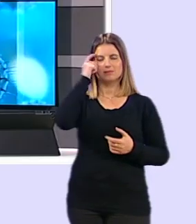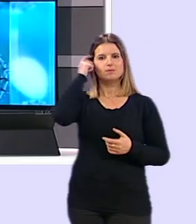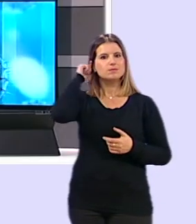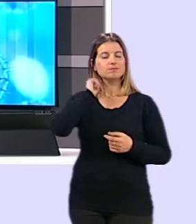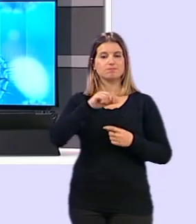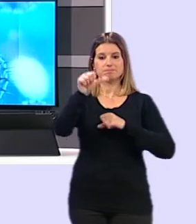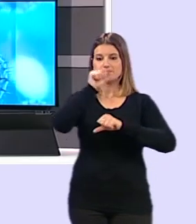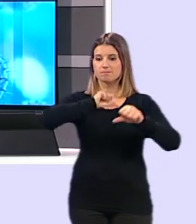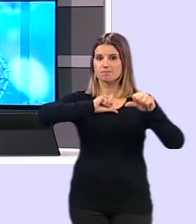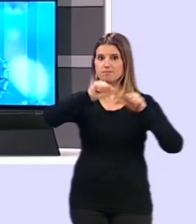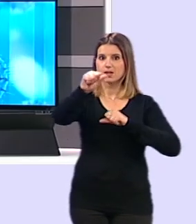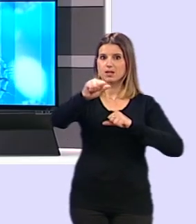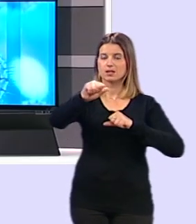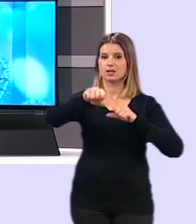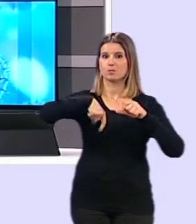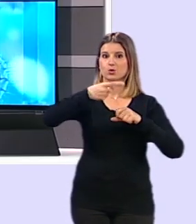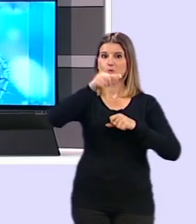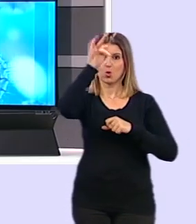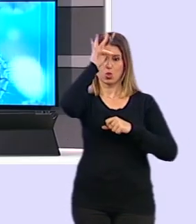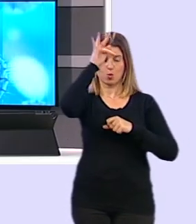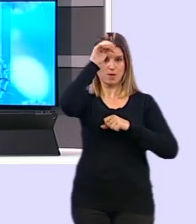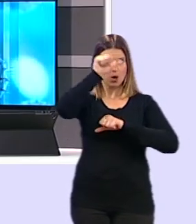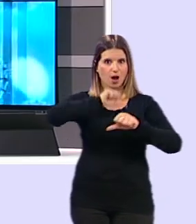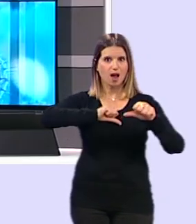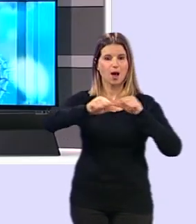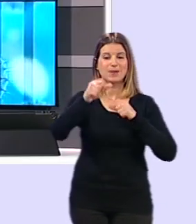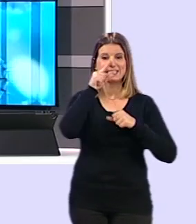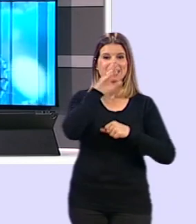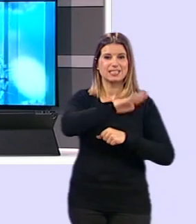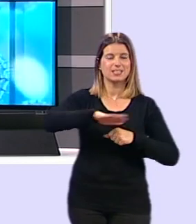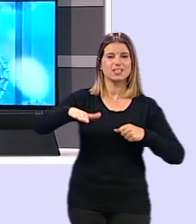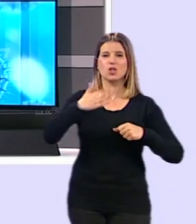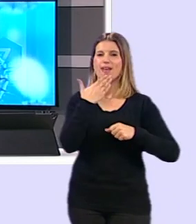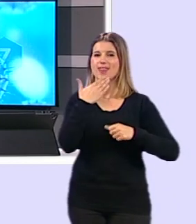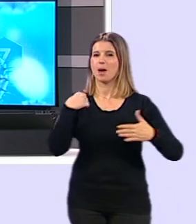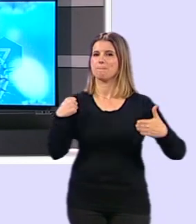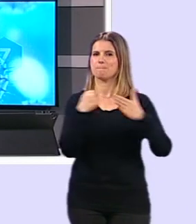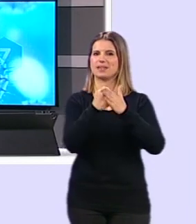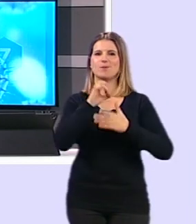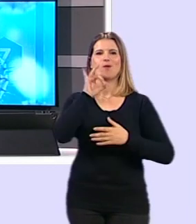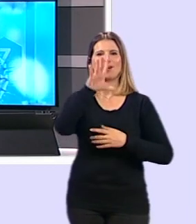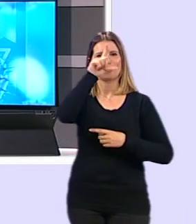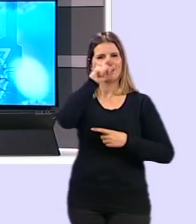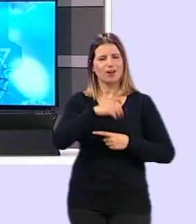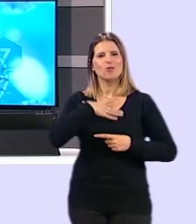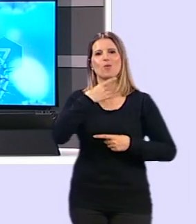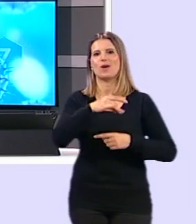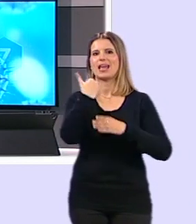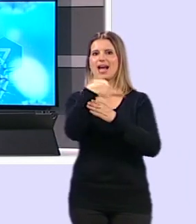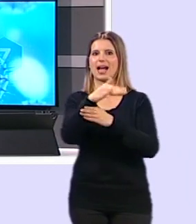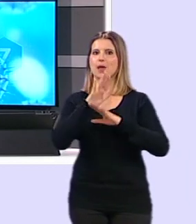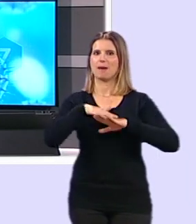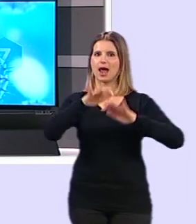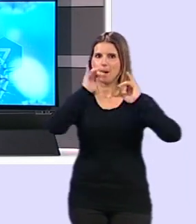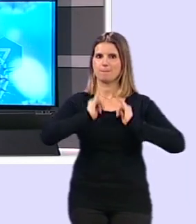A partir del próximo domingo, los niños de hasta 14 años podrán salir a la calle a pasear.